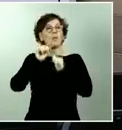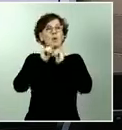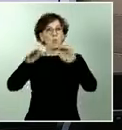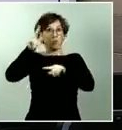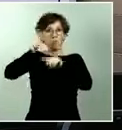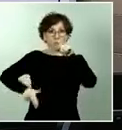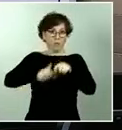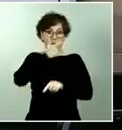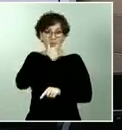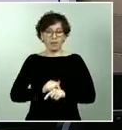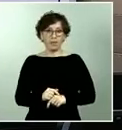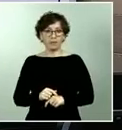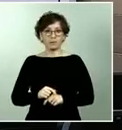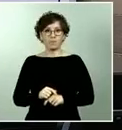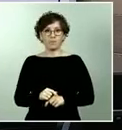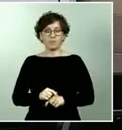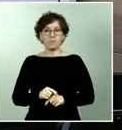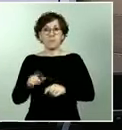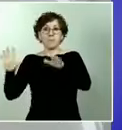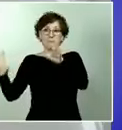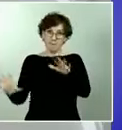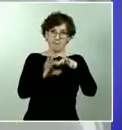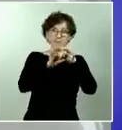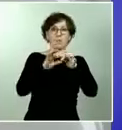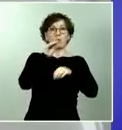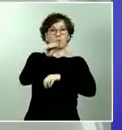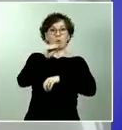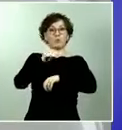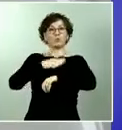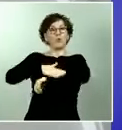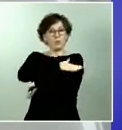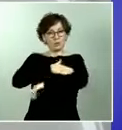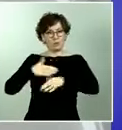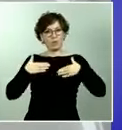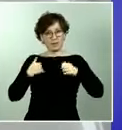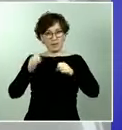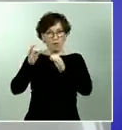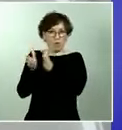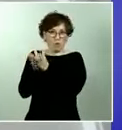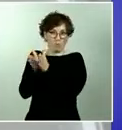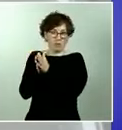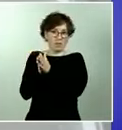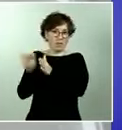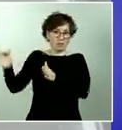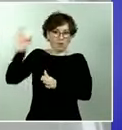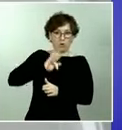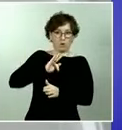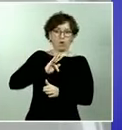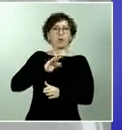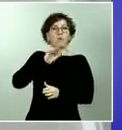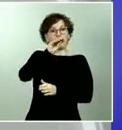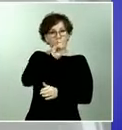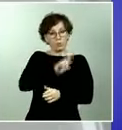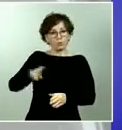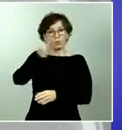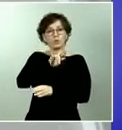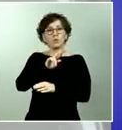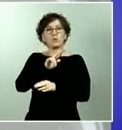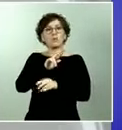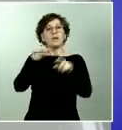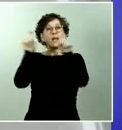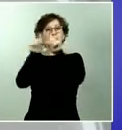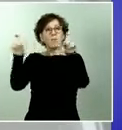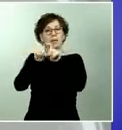Illa como ya han hecho mis compañeros en anteriores ocasiones si nos va a facilitar el nombre de los distribuidores de esos test y